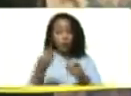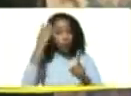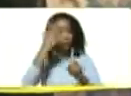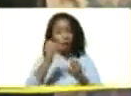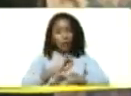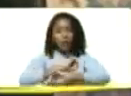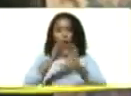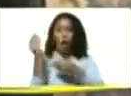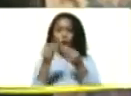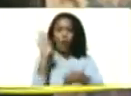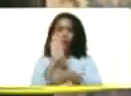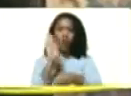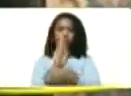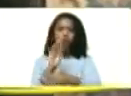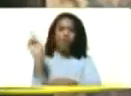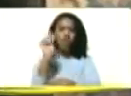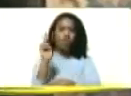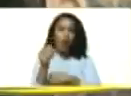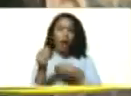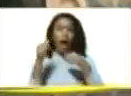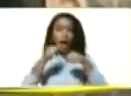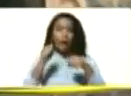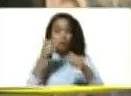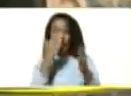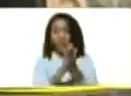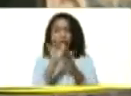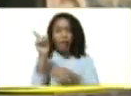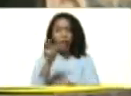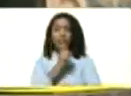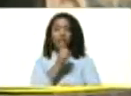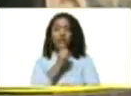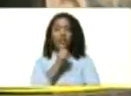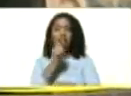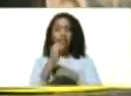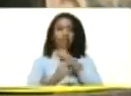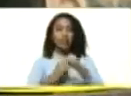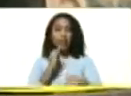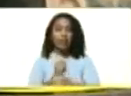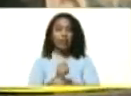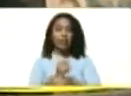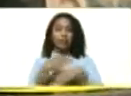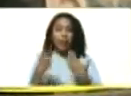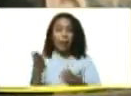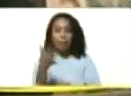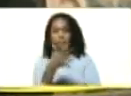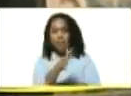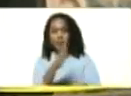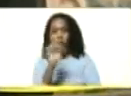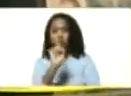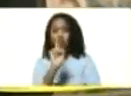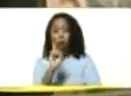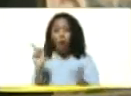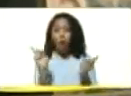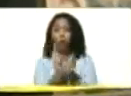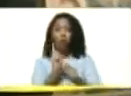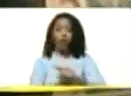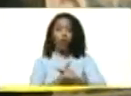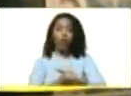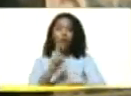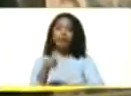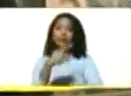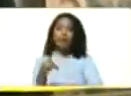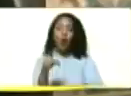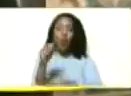de cómo proteger a Venezuela frente a esta coyuntura internacional que pareciera que no es de corto tiempo, sino que